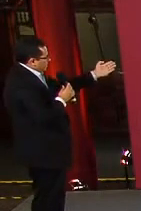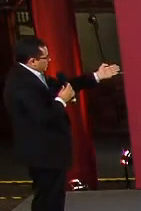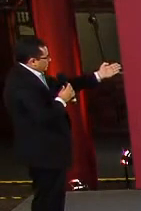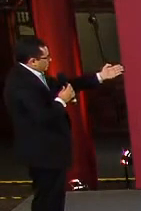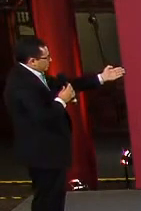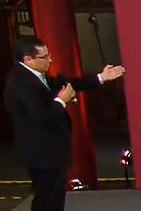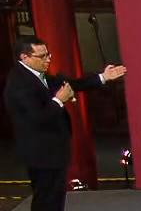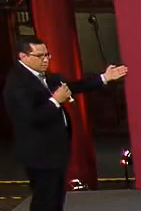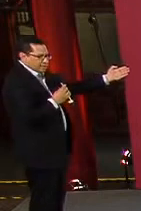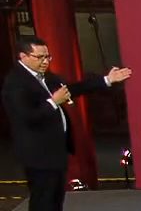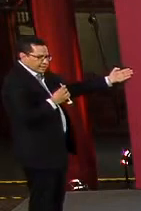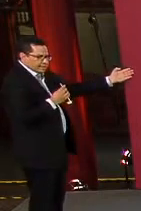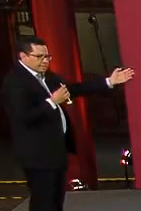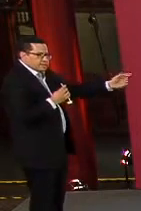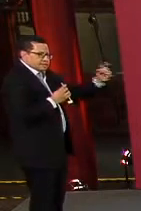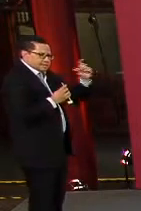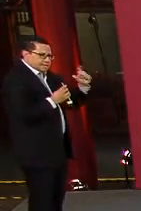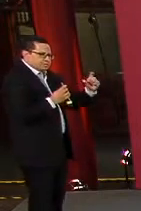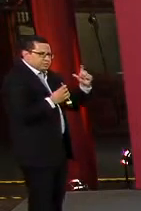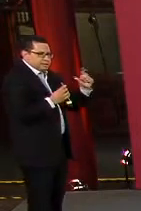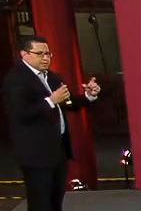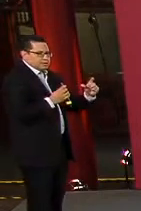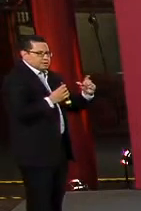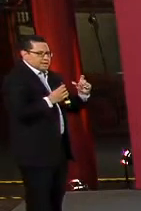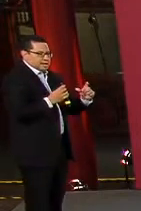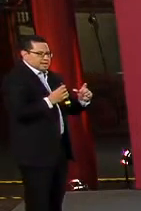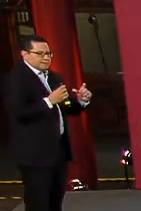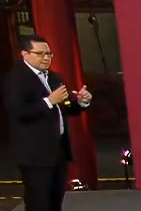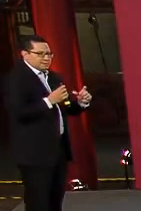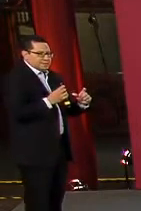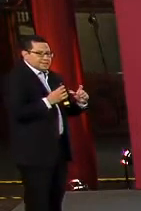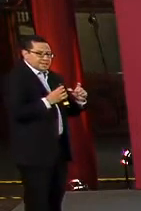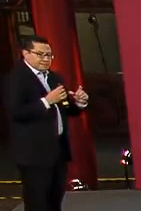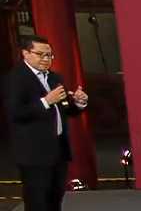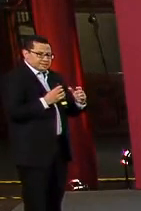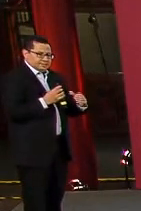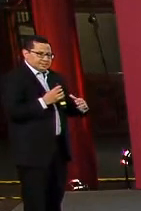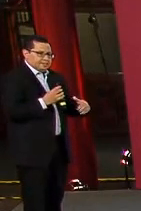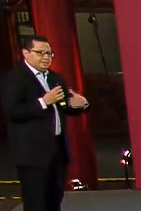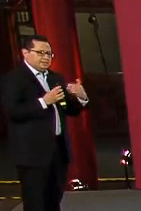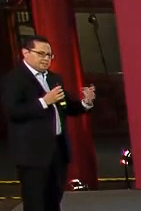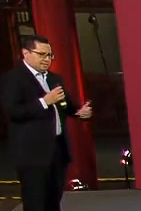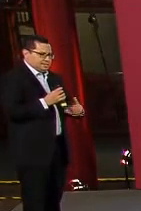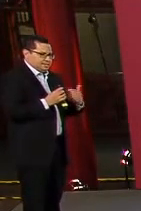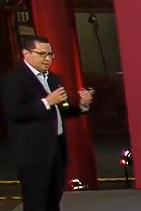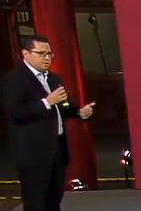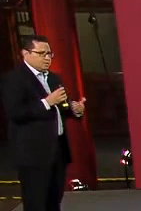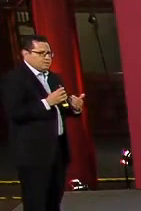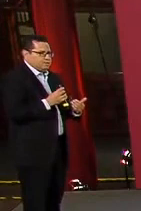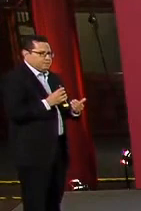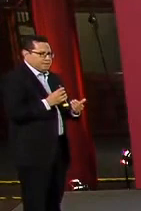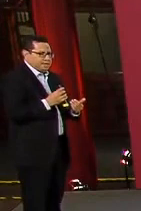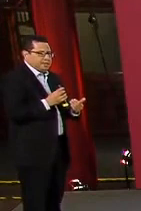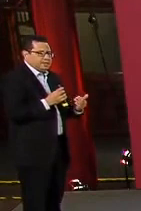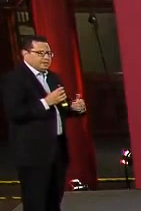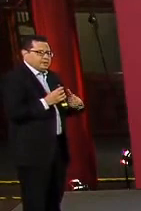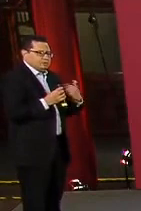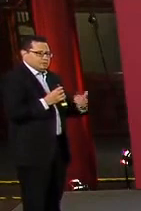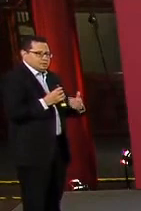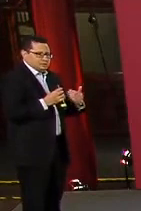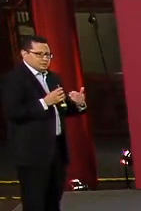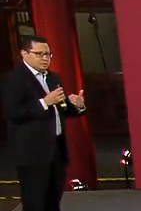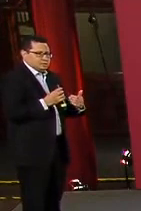medida que se va acentuando la edad, tenemos mayor carga de enfermedad grave, es decir, se desarrolla una enfermedad